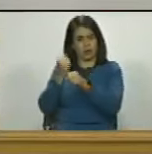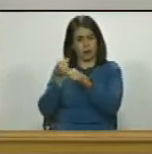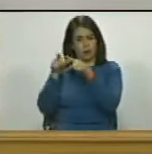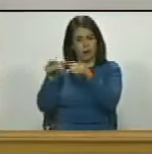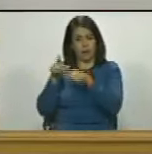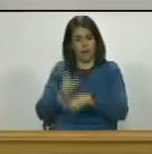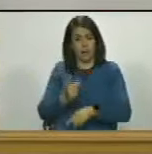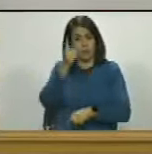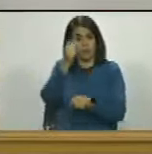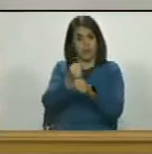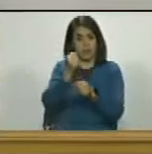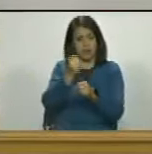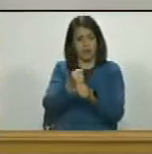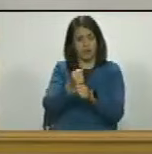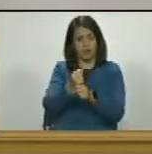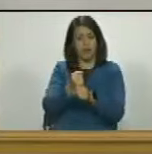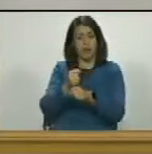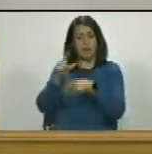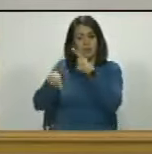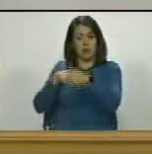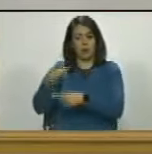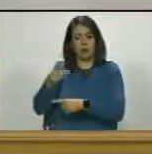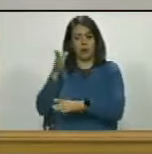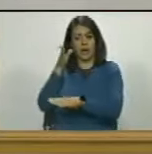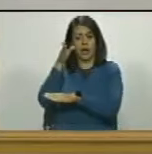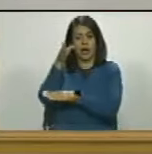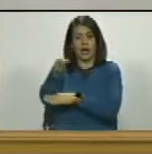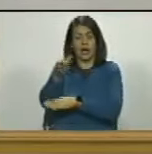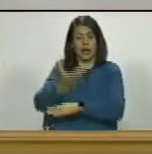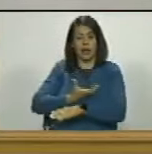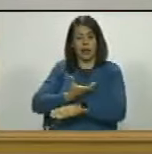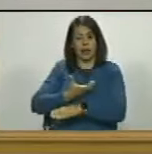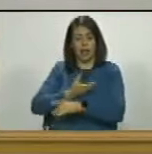su primer oficio fue jalar bola y después fue alcalde mayor